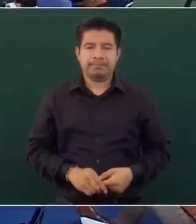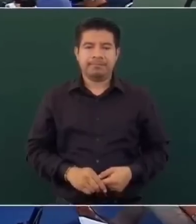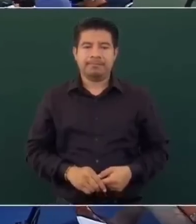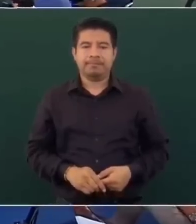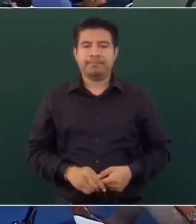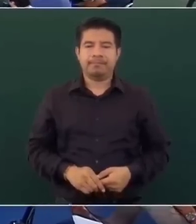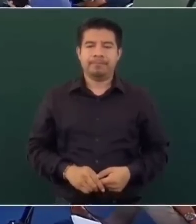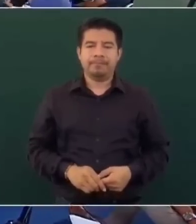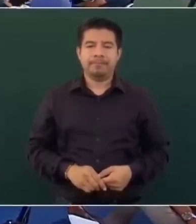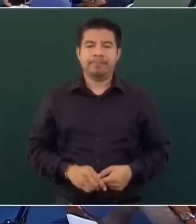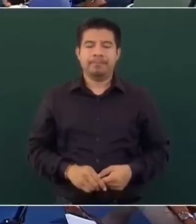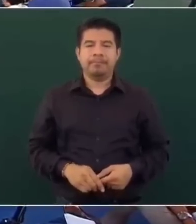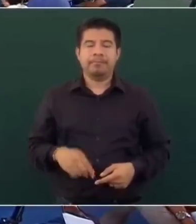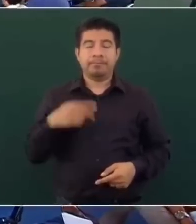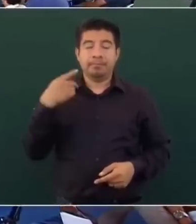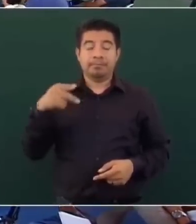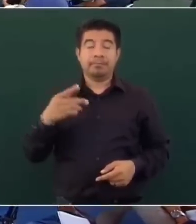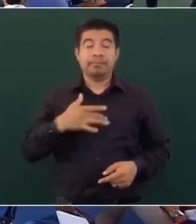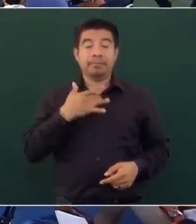gritan,